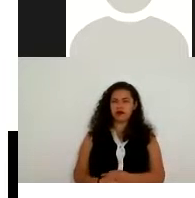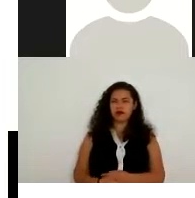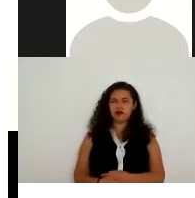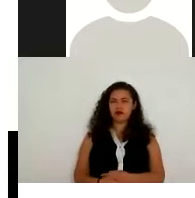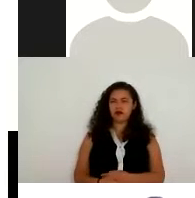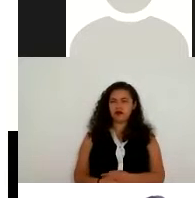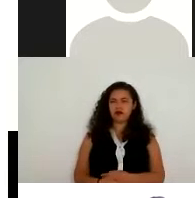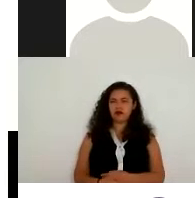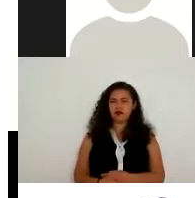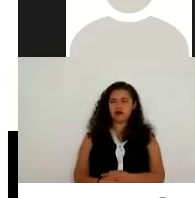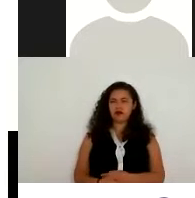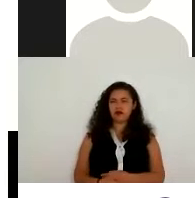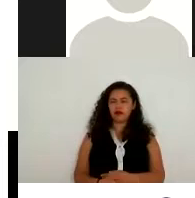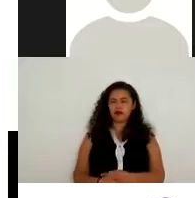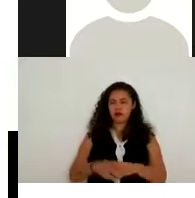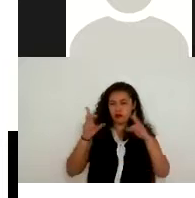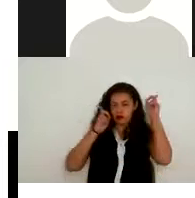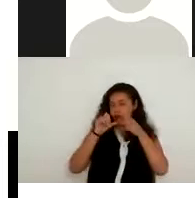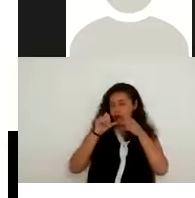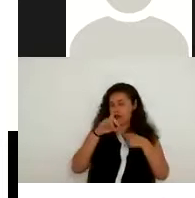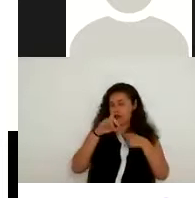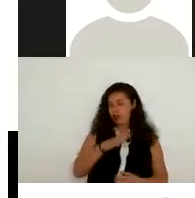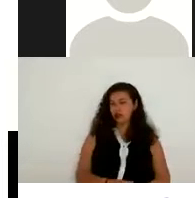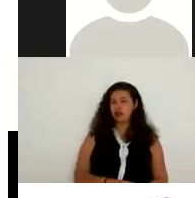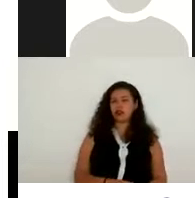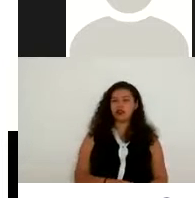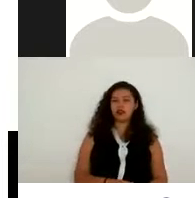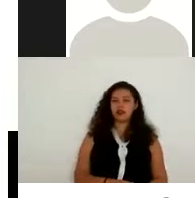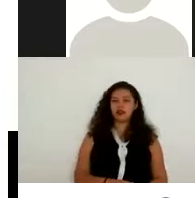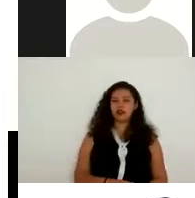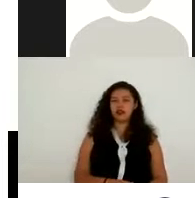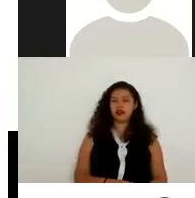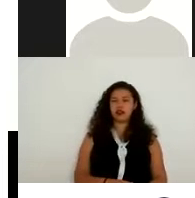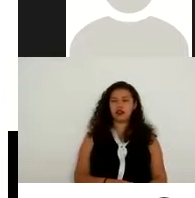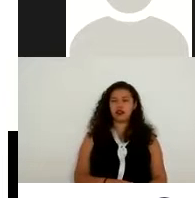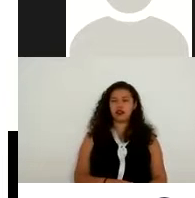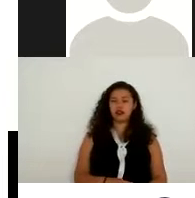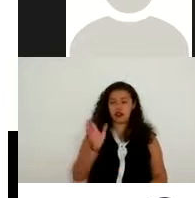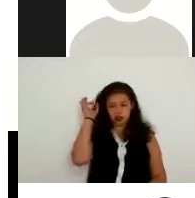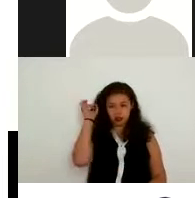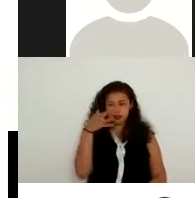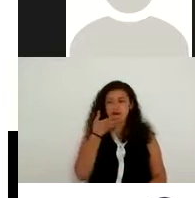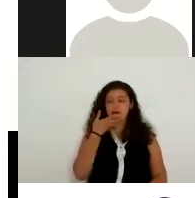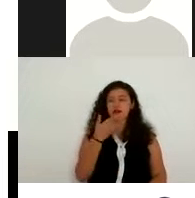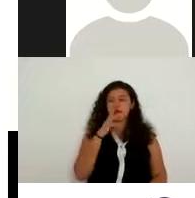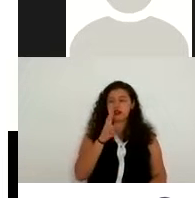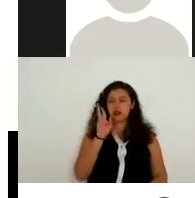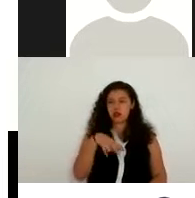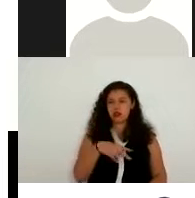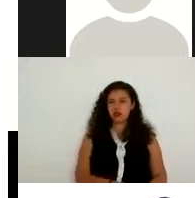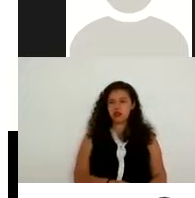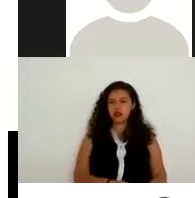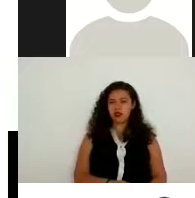hasta aquí tenemos alguna duda ya nos escuchan mejor ¿verdad? es que estaba como muy muy